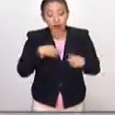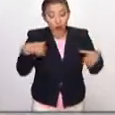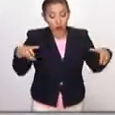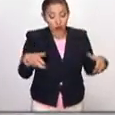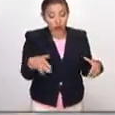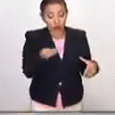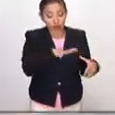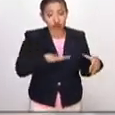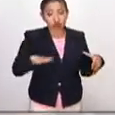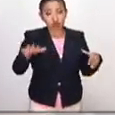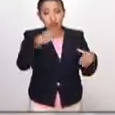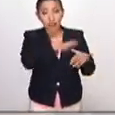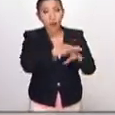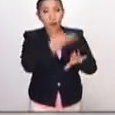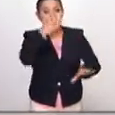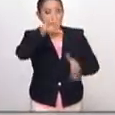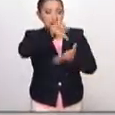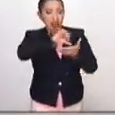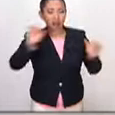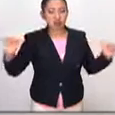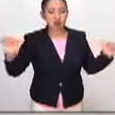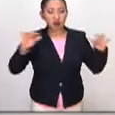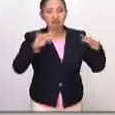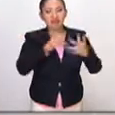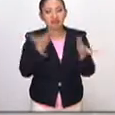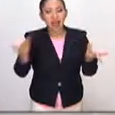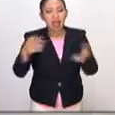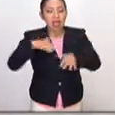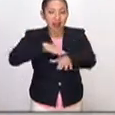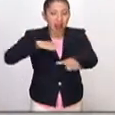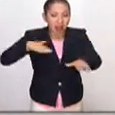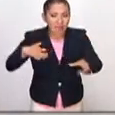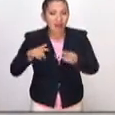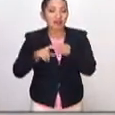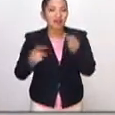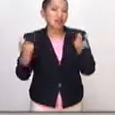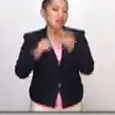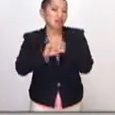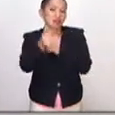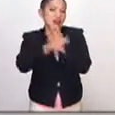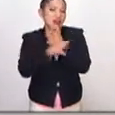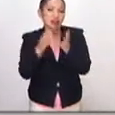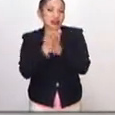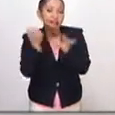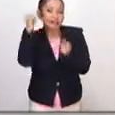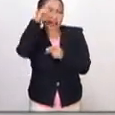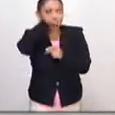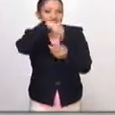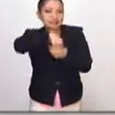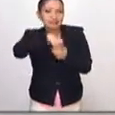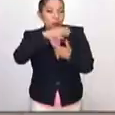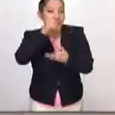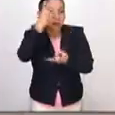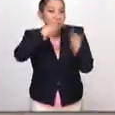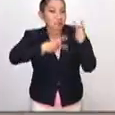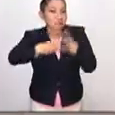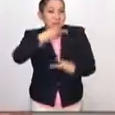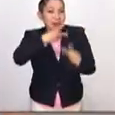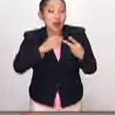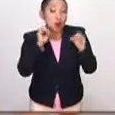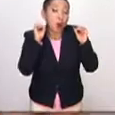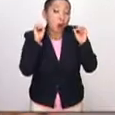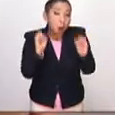estamos ubicados, que es una zona muy céntrica y que de repente el tráfico y otra serie de factores a veces no permite.